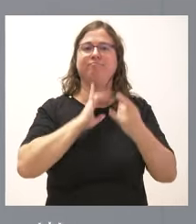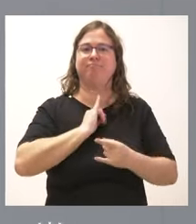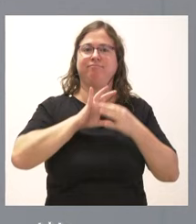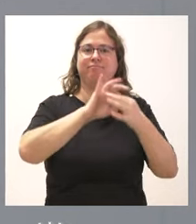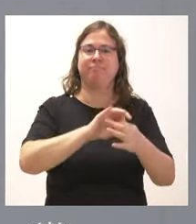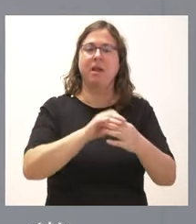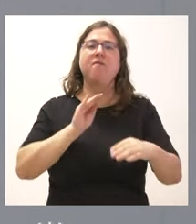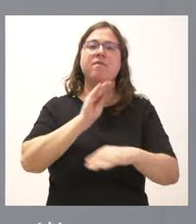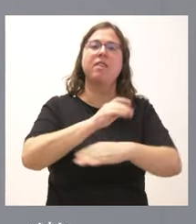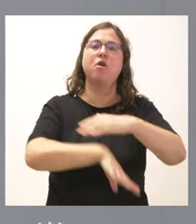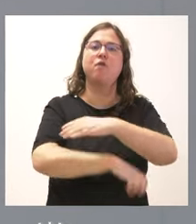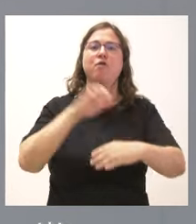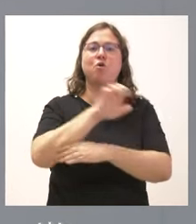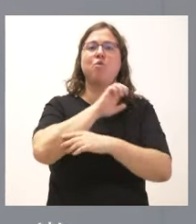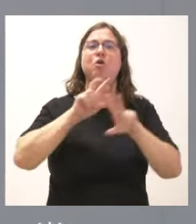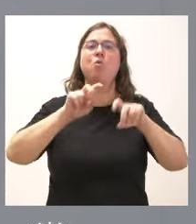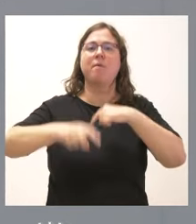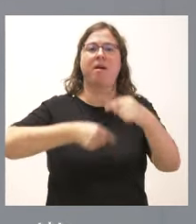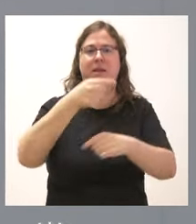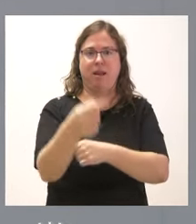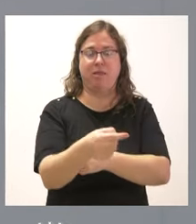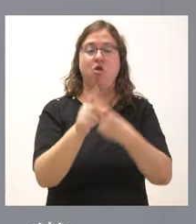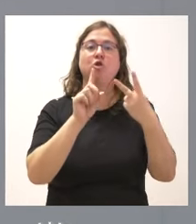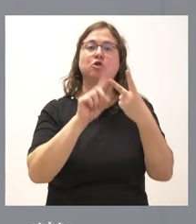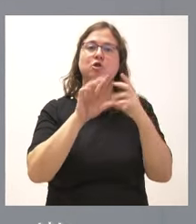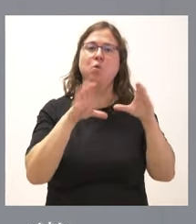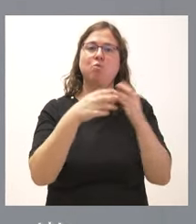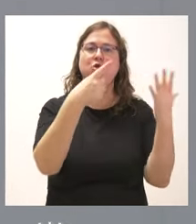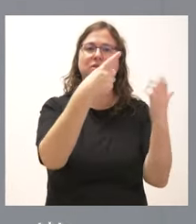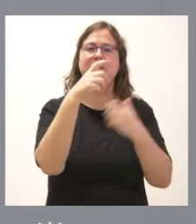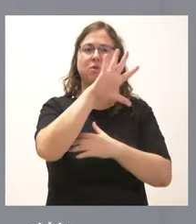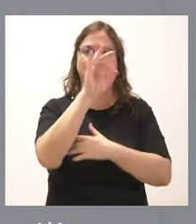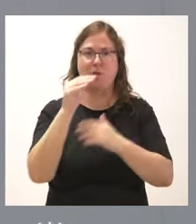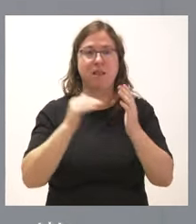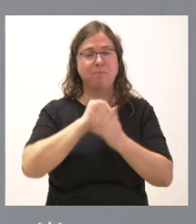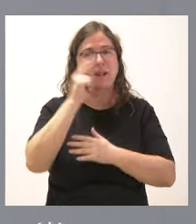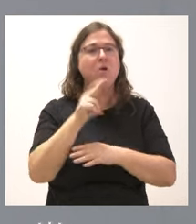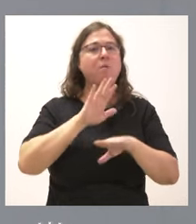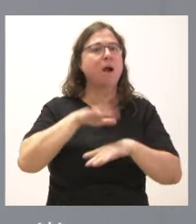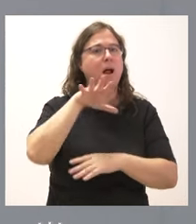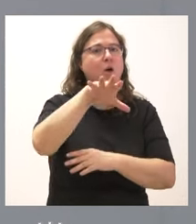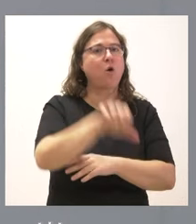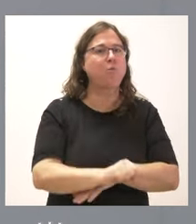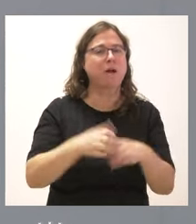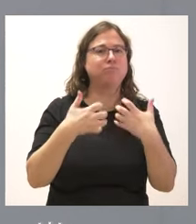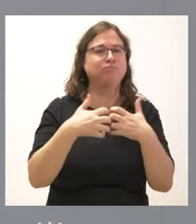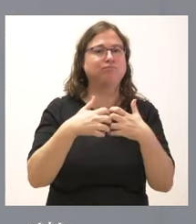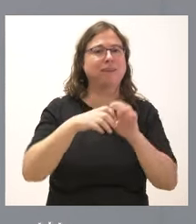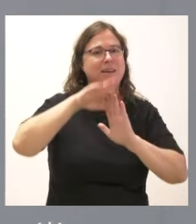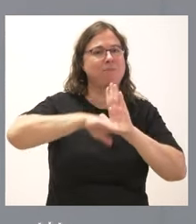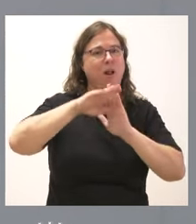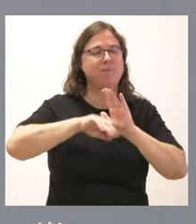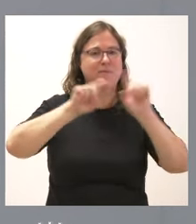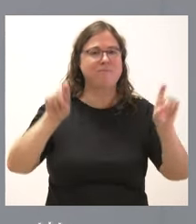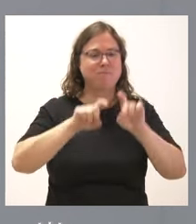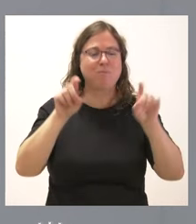fondos europeos de la nueva generación. Un segundo grupo de 650.000 euros para la compra de una herramienta informática que